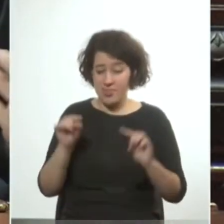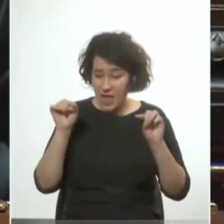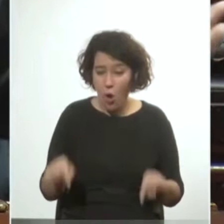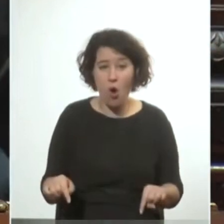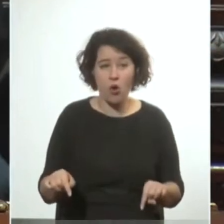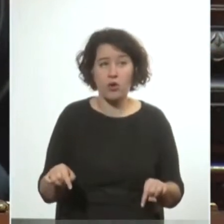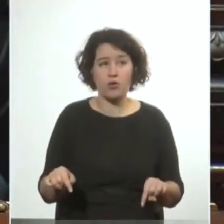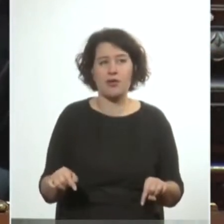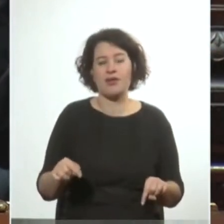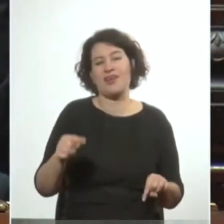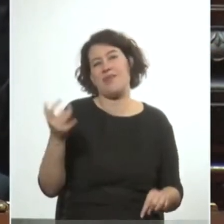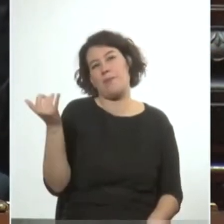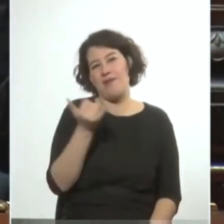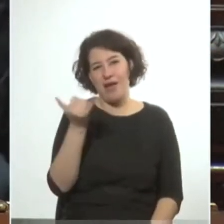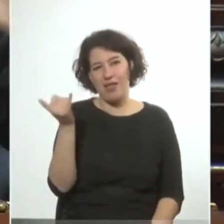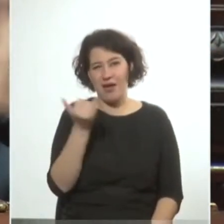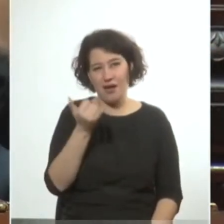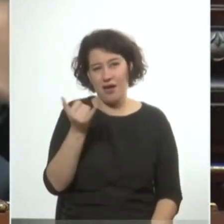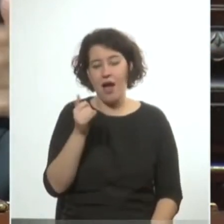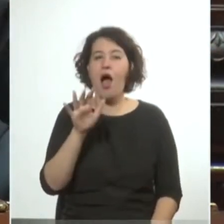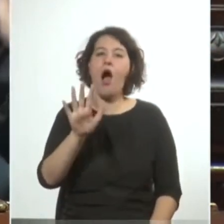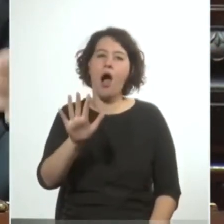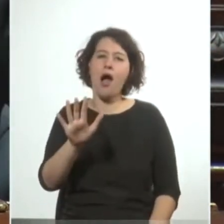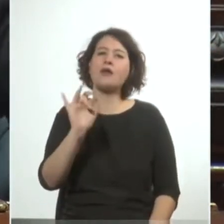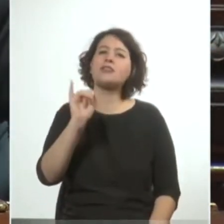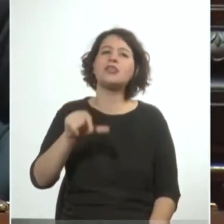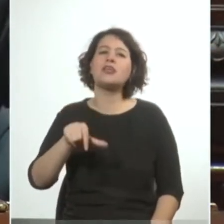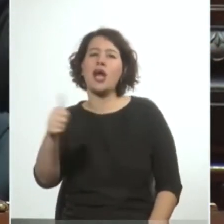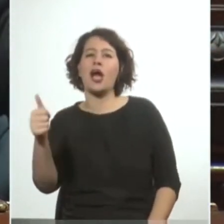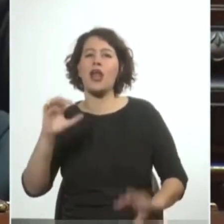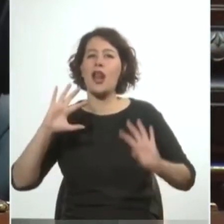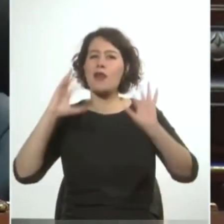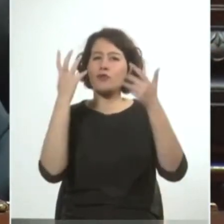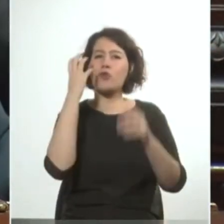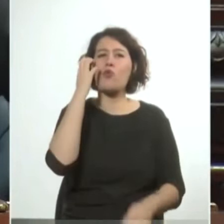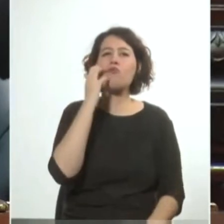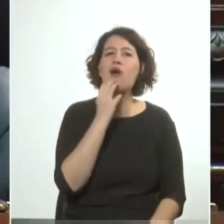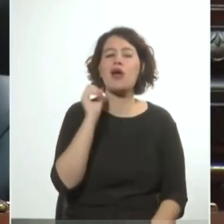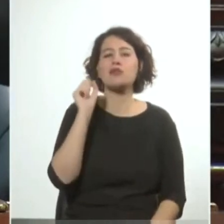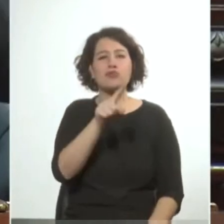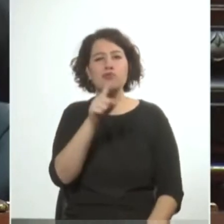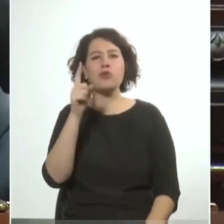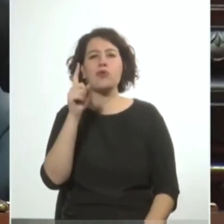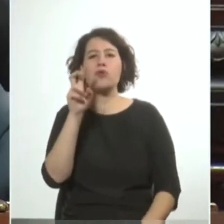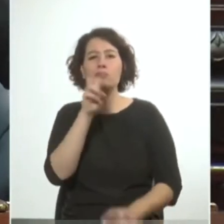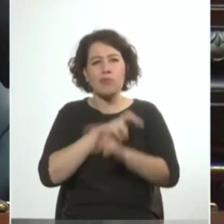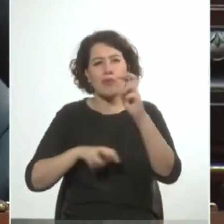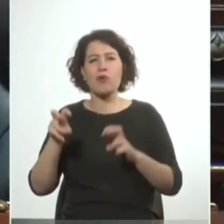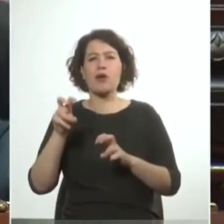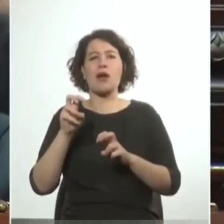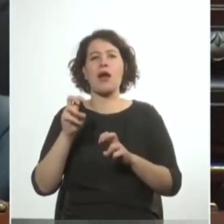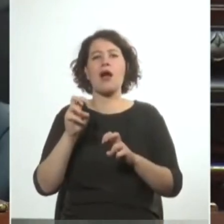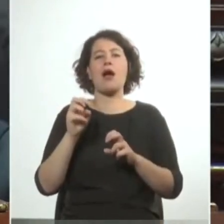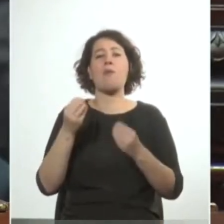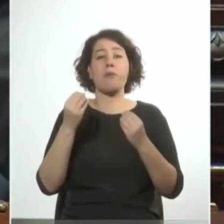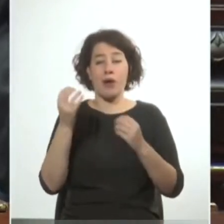es una papa ahora si hubiera triunfado la revolución cubana y sus intentos de exportarla ¿por